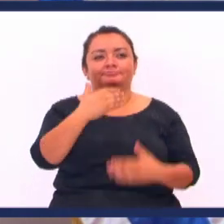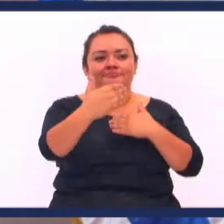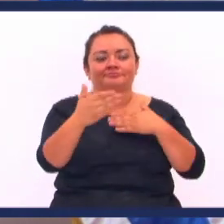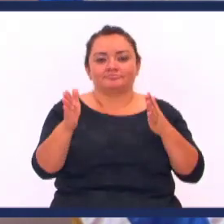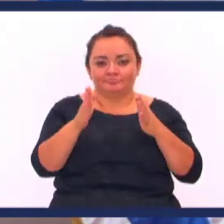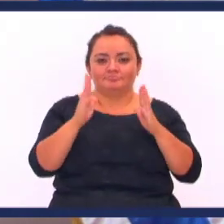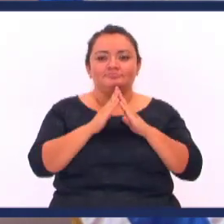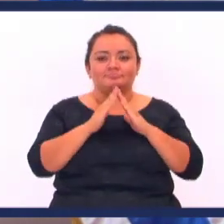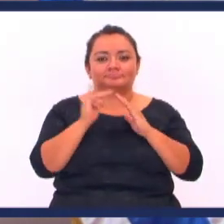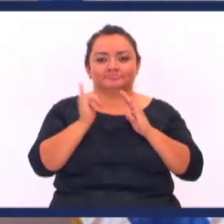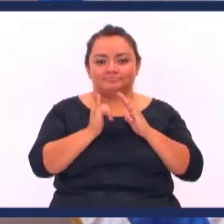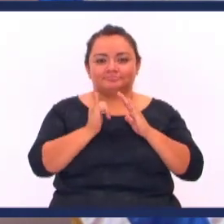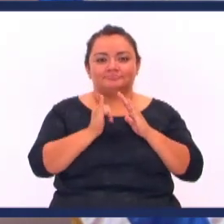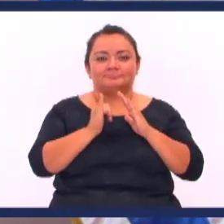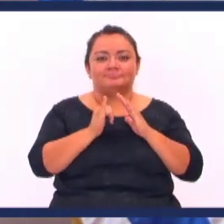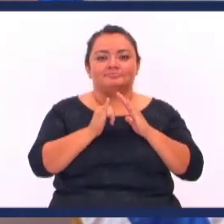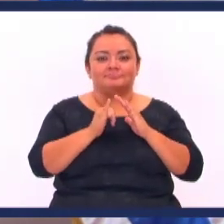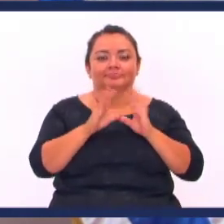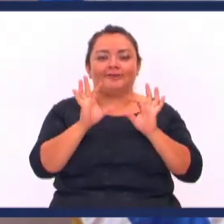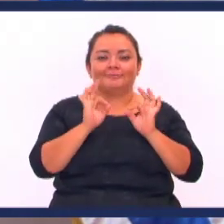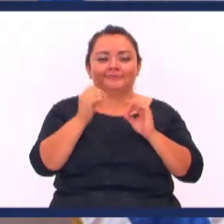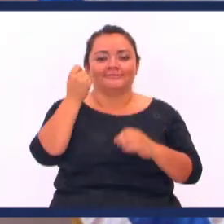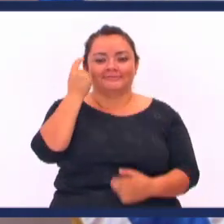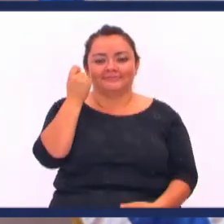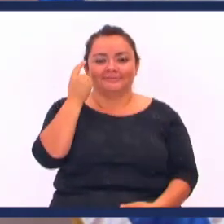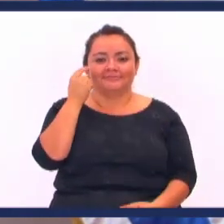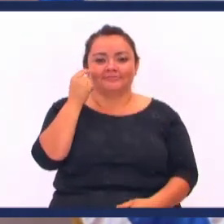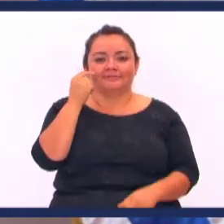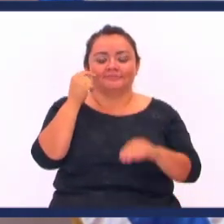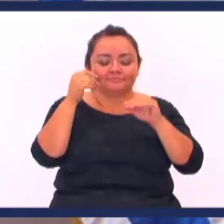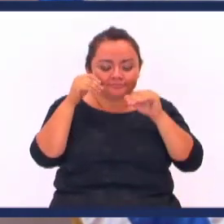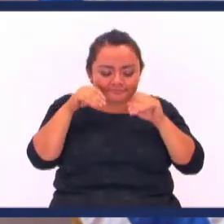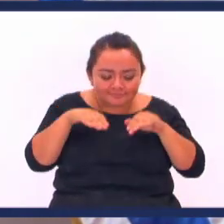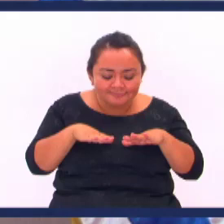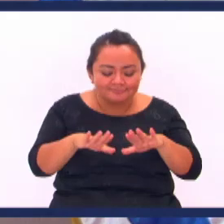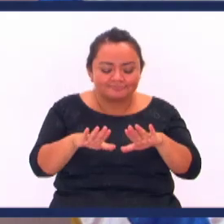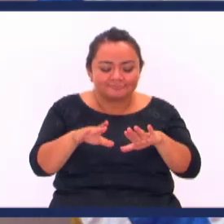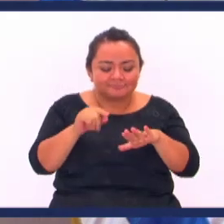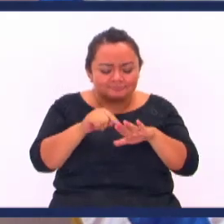Encerrado en casa Muchos descubrieron Que tienen uñas En los pies